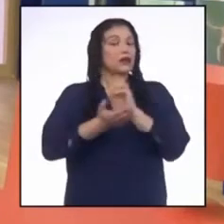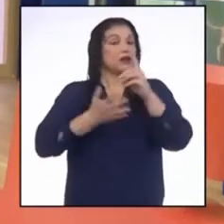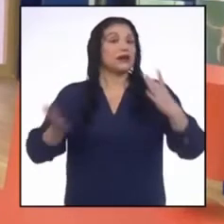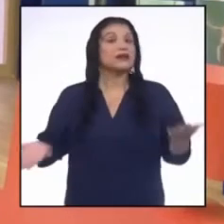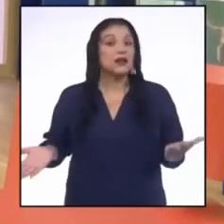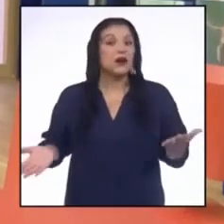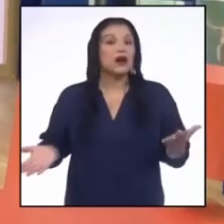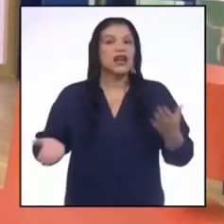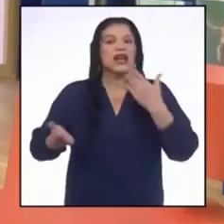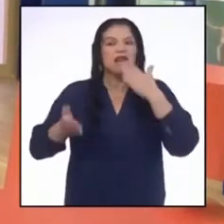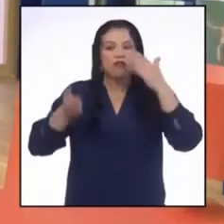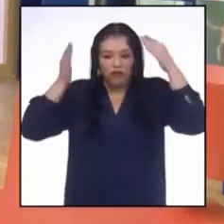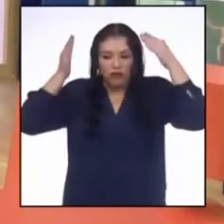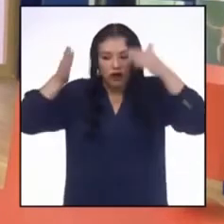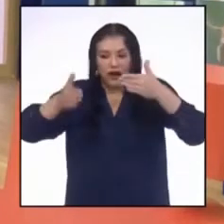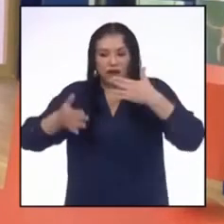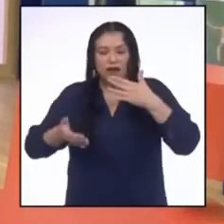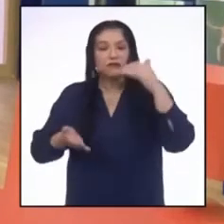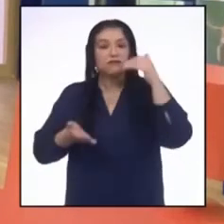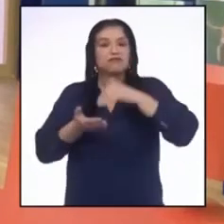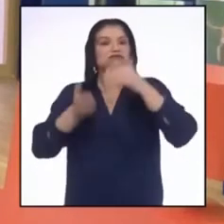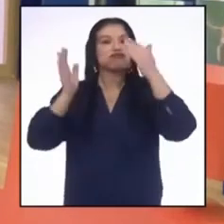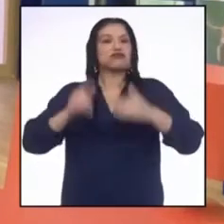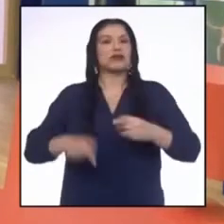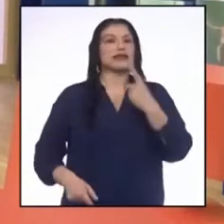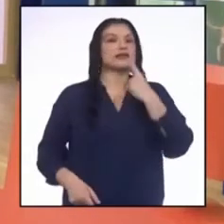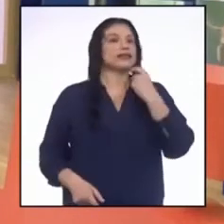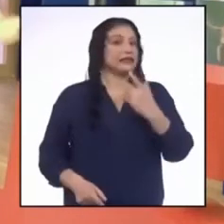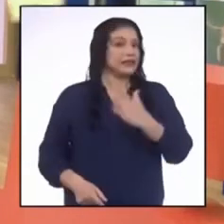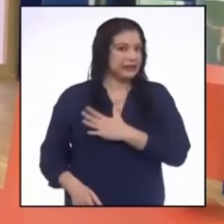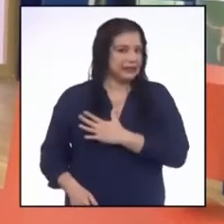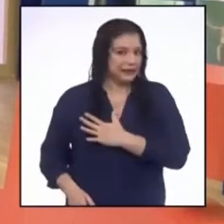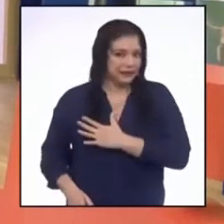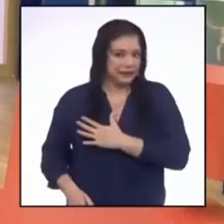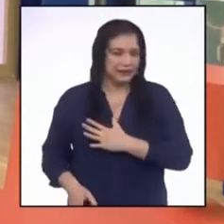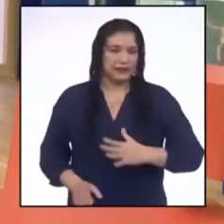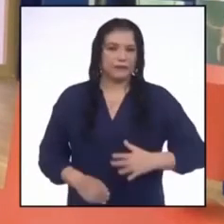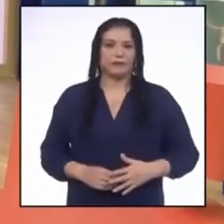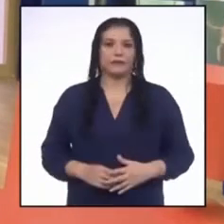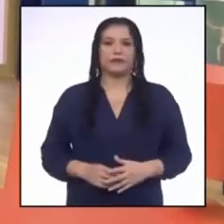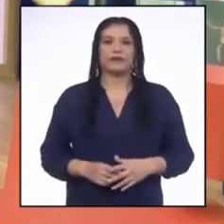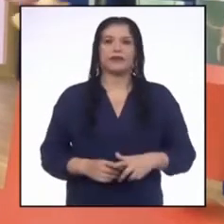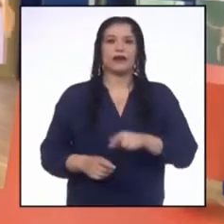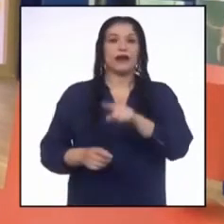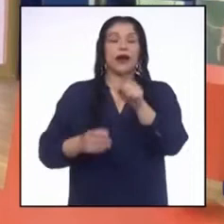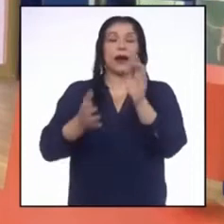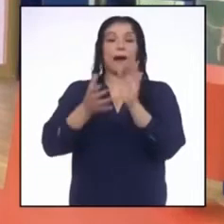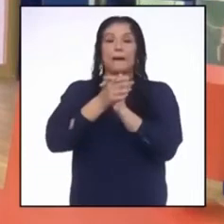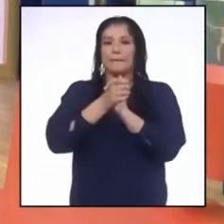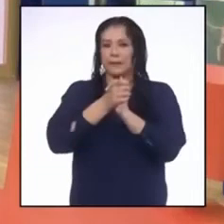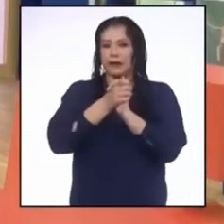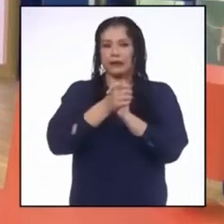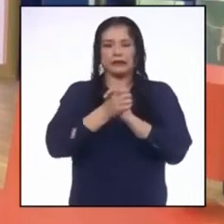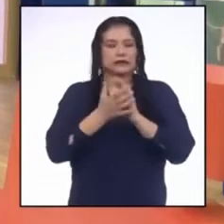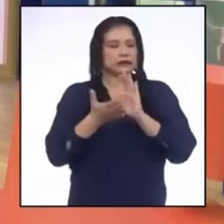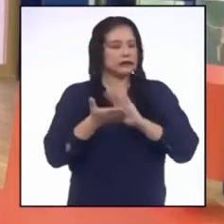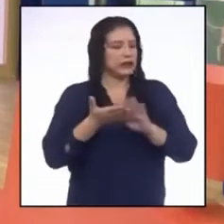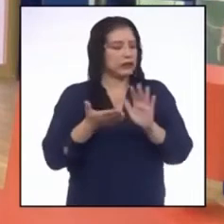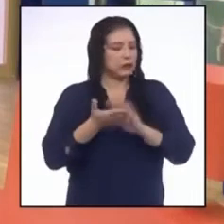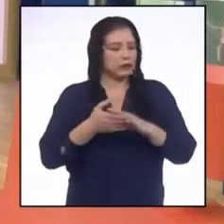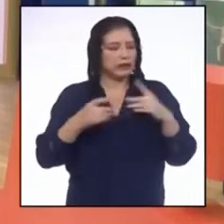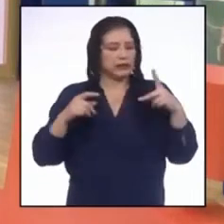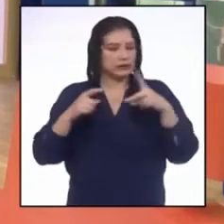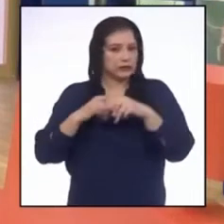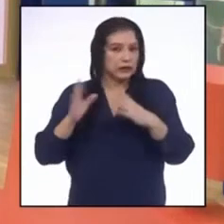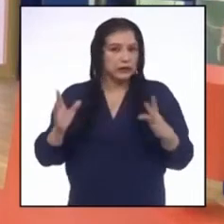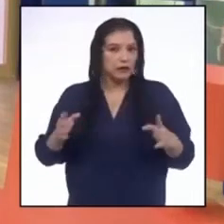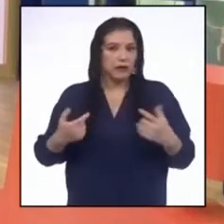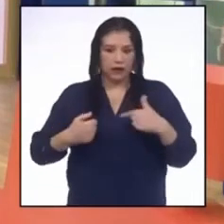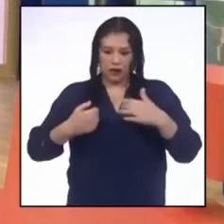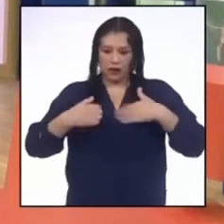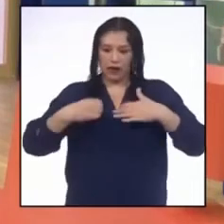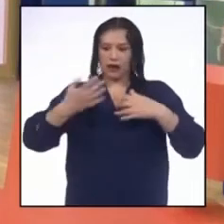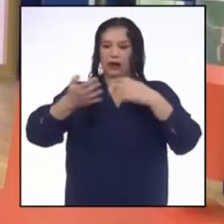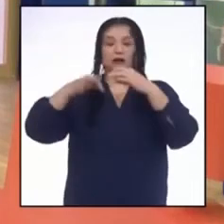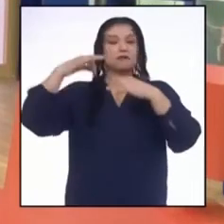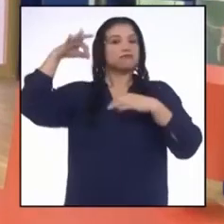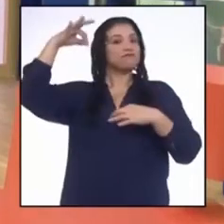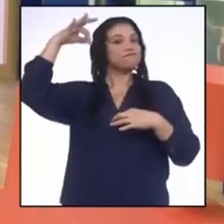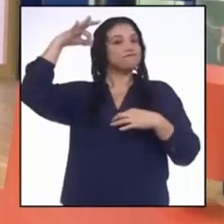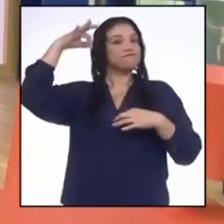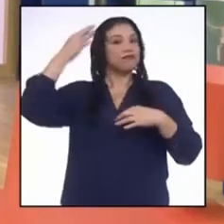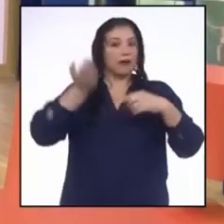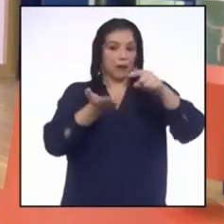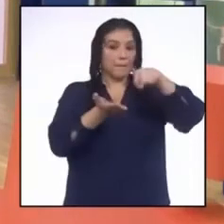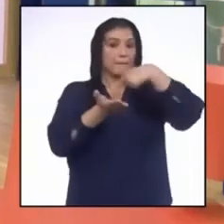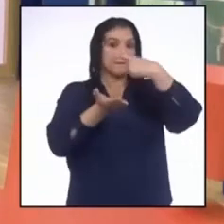Educación dirigida a estudiantes de quinto de secundaria. Amigos, disculpen, disculpen que nos interrumpa, pero tengo en mis manos un